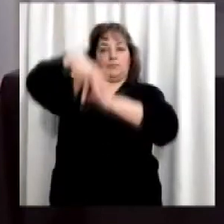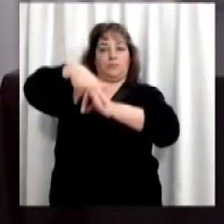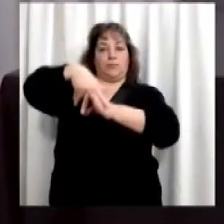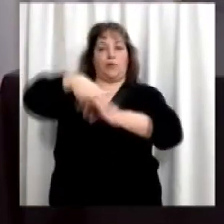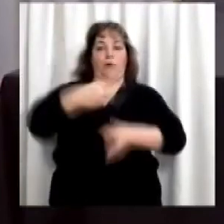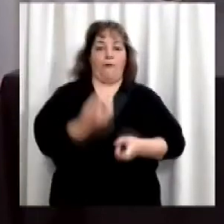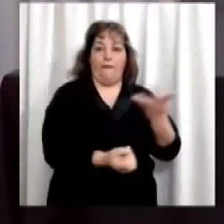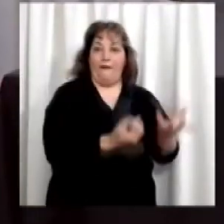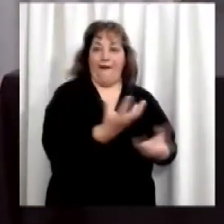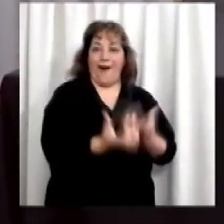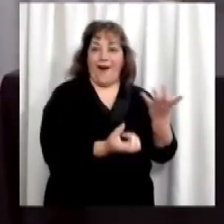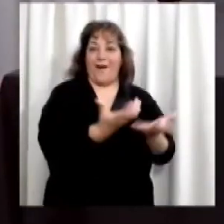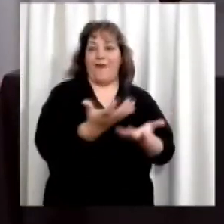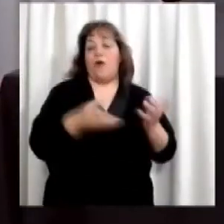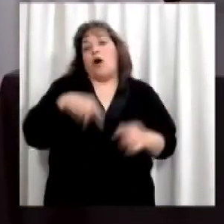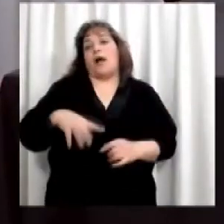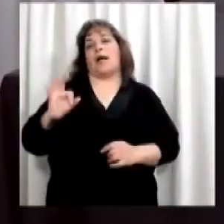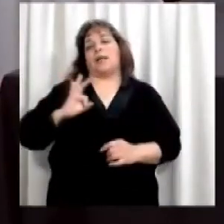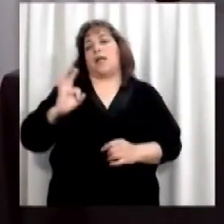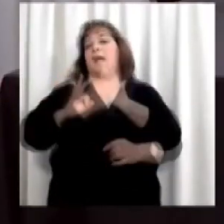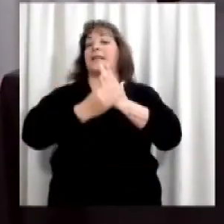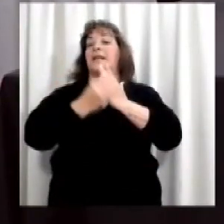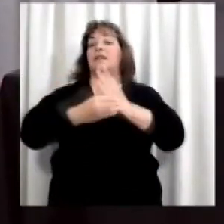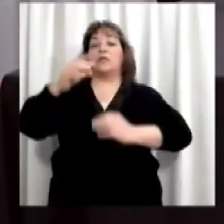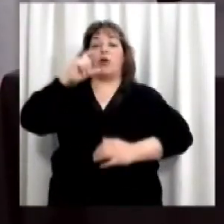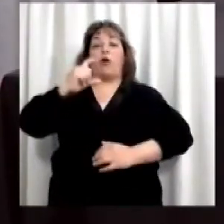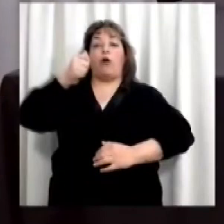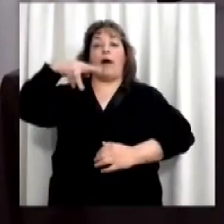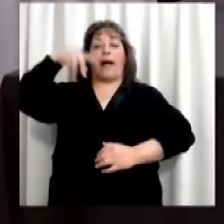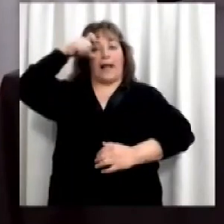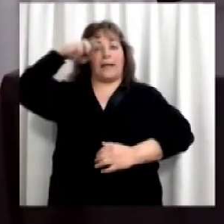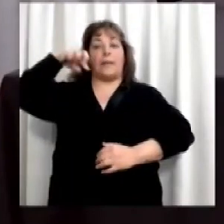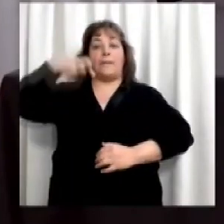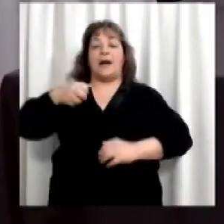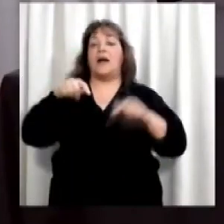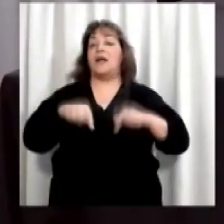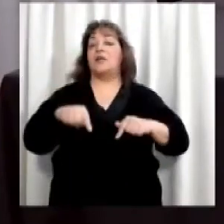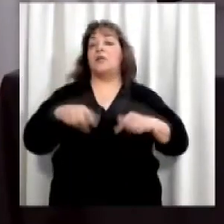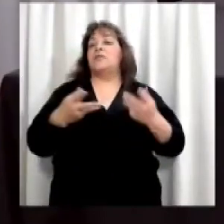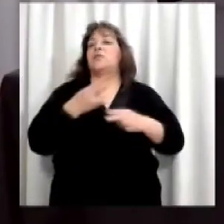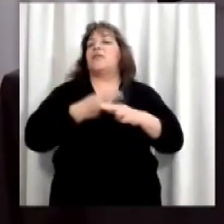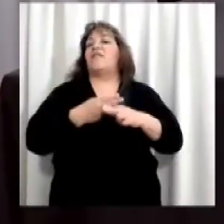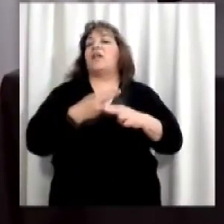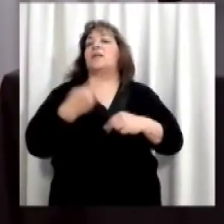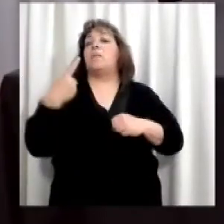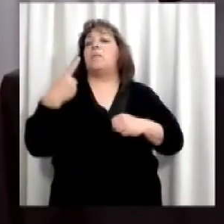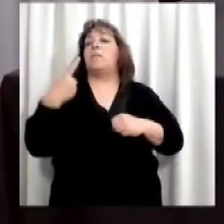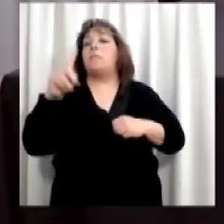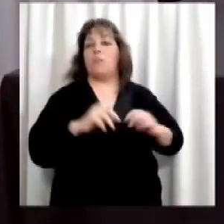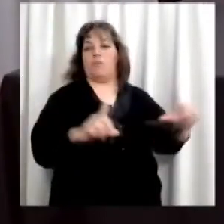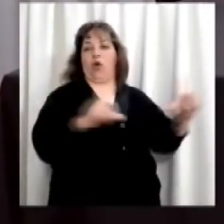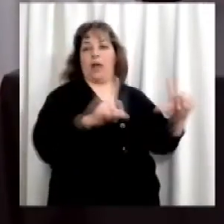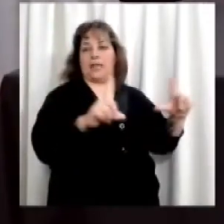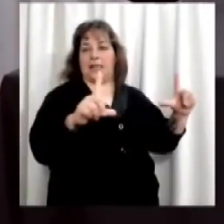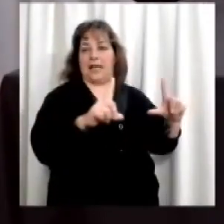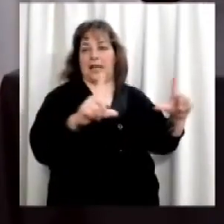Fogones, este año por lo que sucede a nivel mundial. Hemos decidido hacer este festival televisivo en La